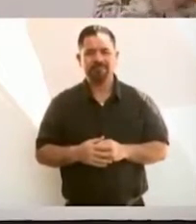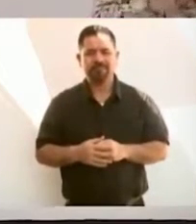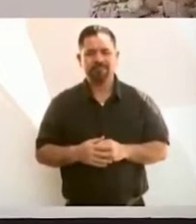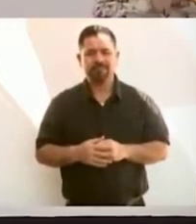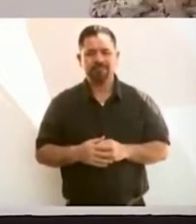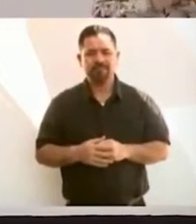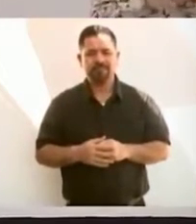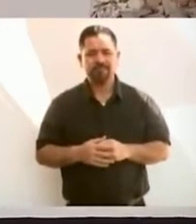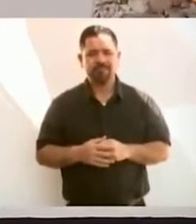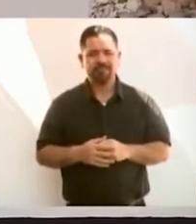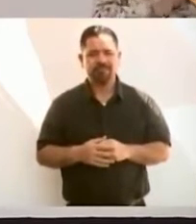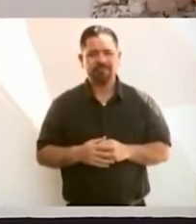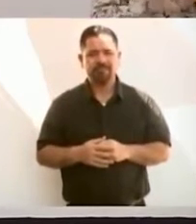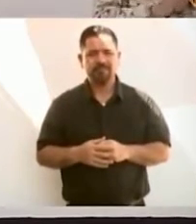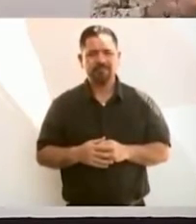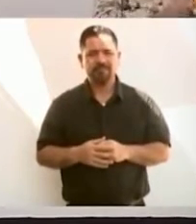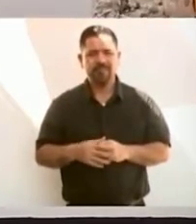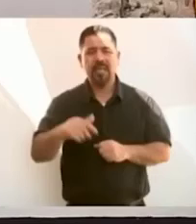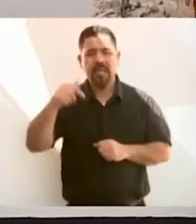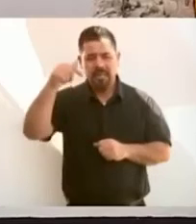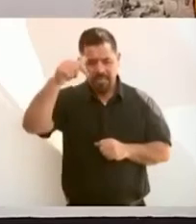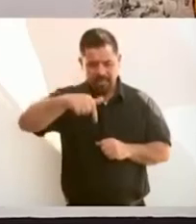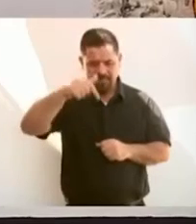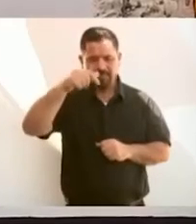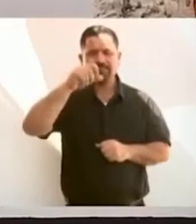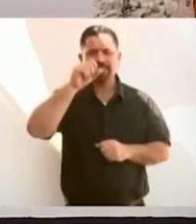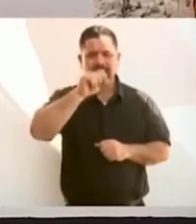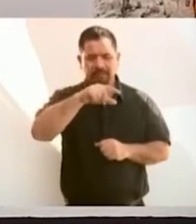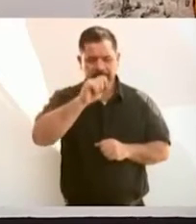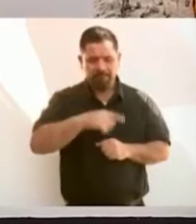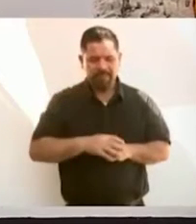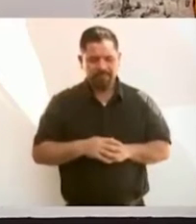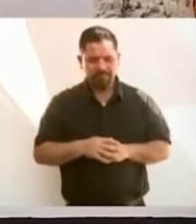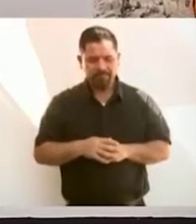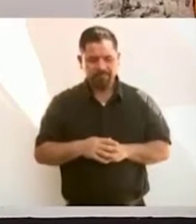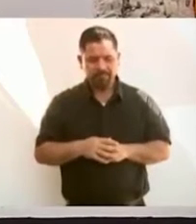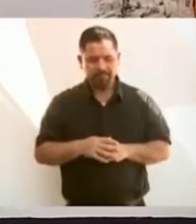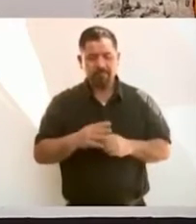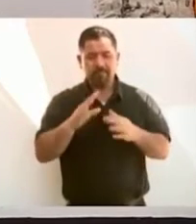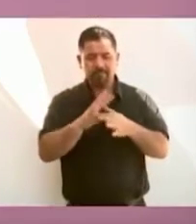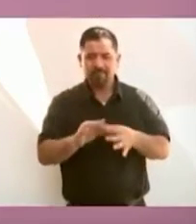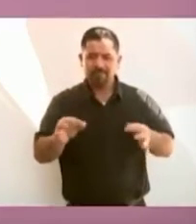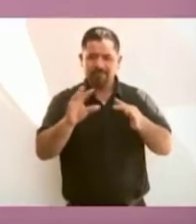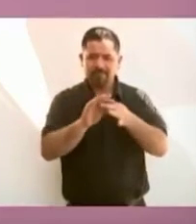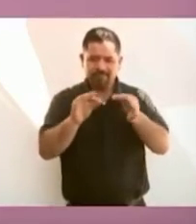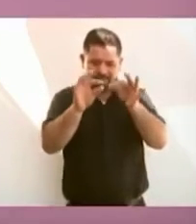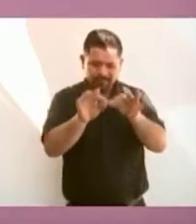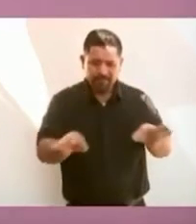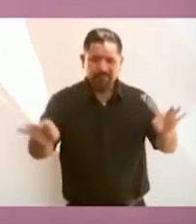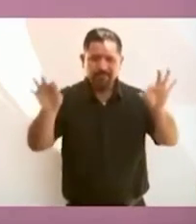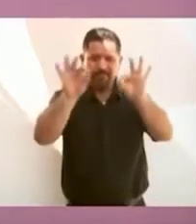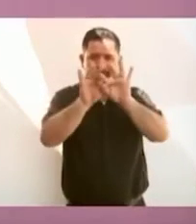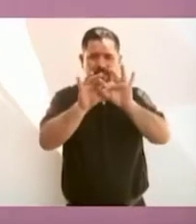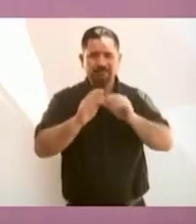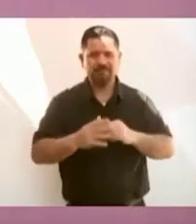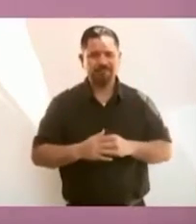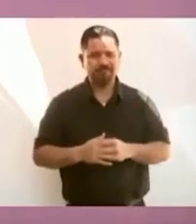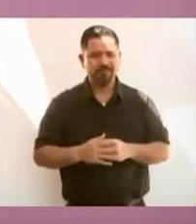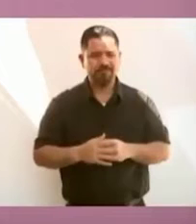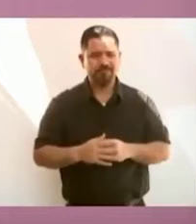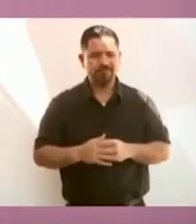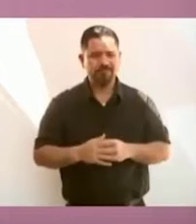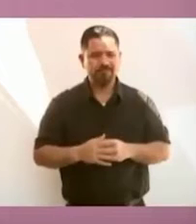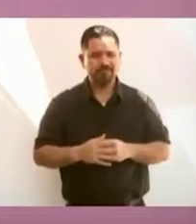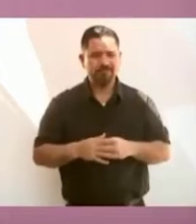Y aquí también es muy importante el trabajo coordinado que